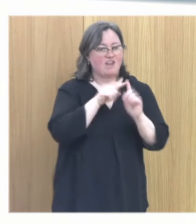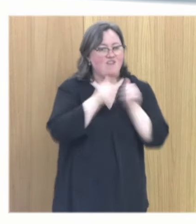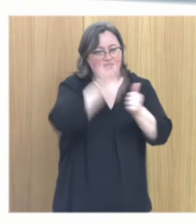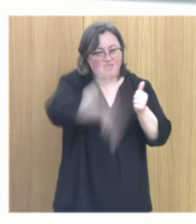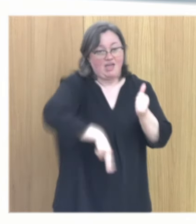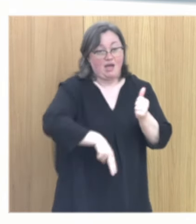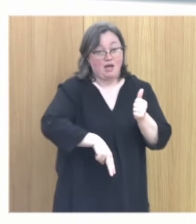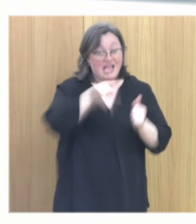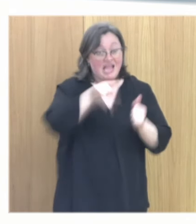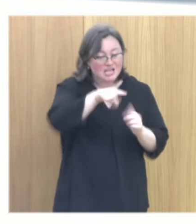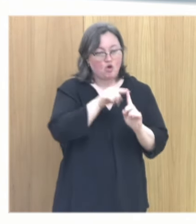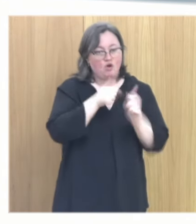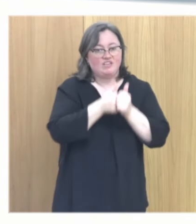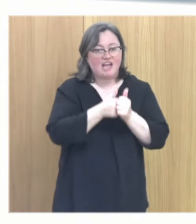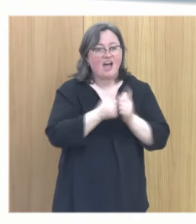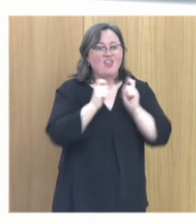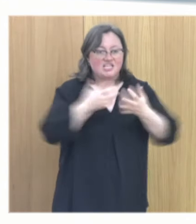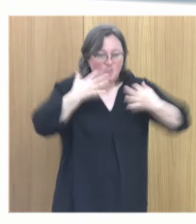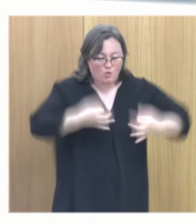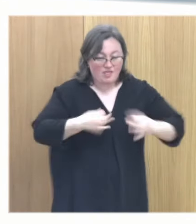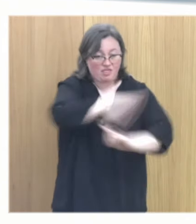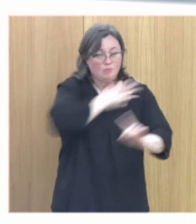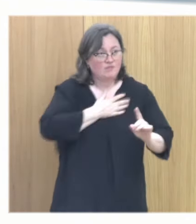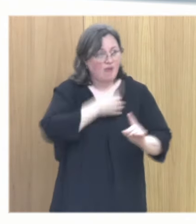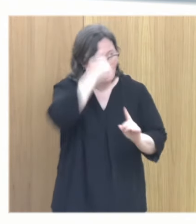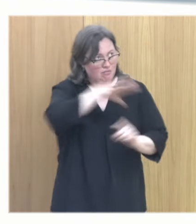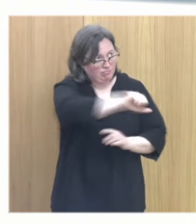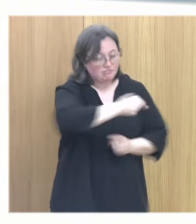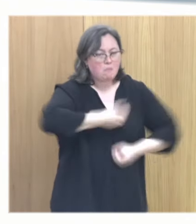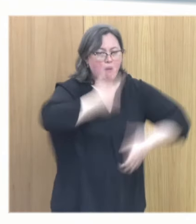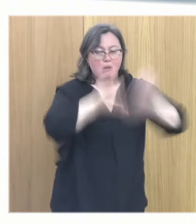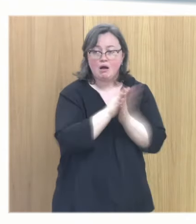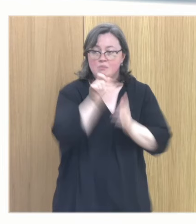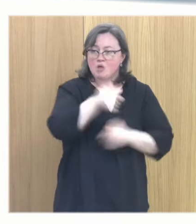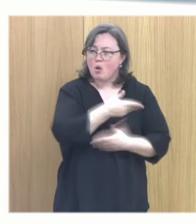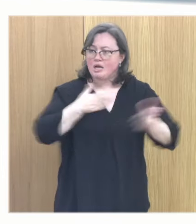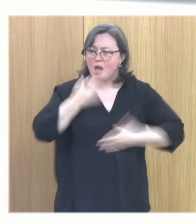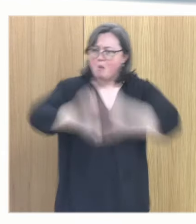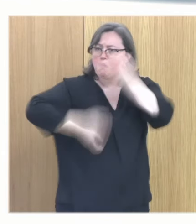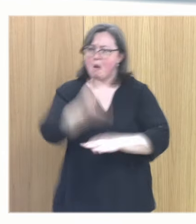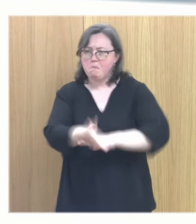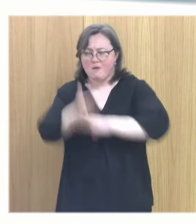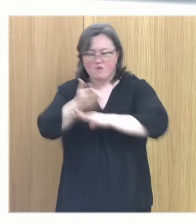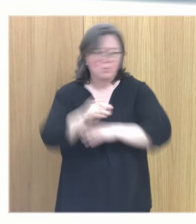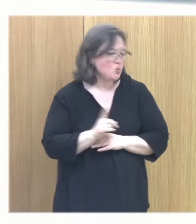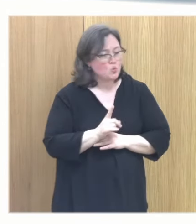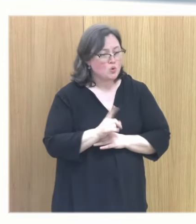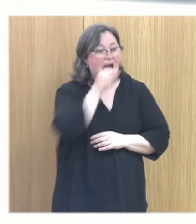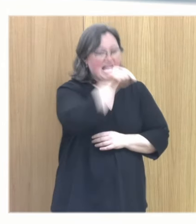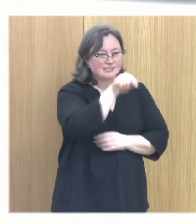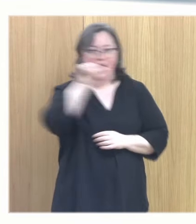porque esos son los que son fuentes de seguridad para los niños porque son a los que recurren no les montan el pitote a cualquiera se lo montan a fulanito o a menganita